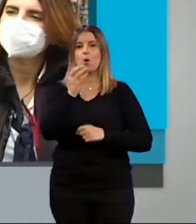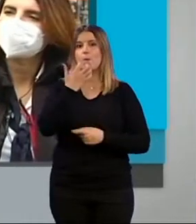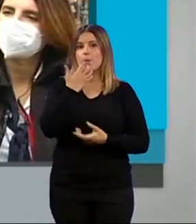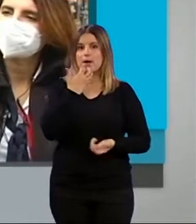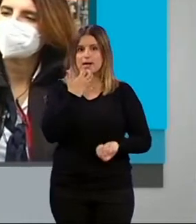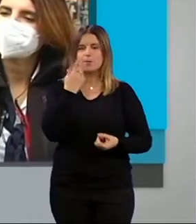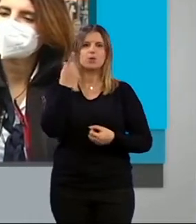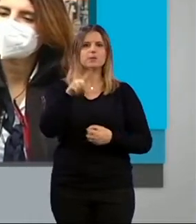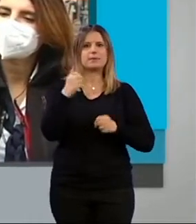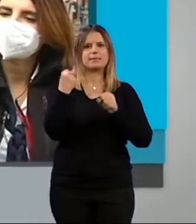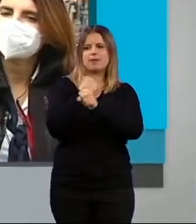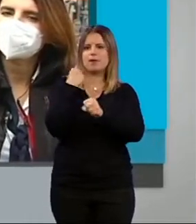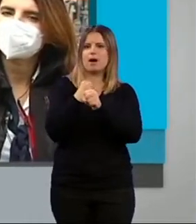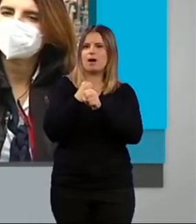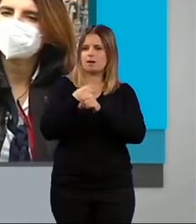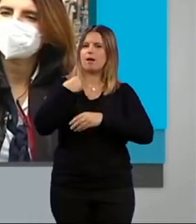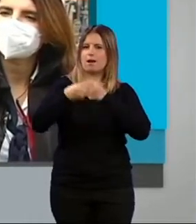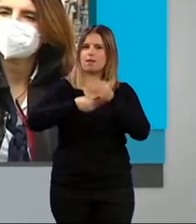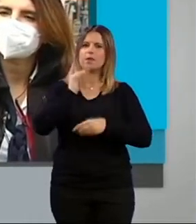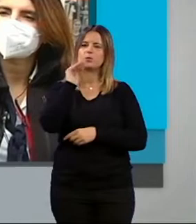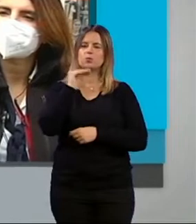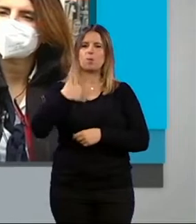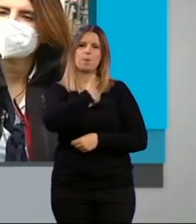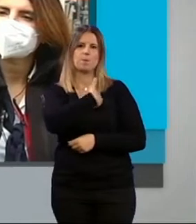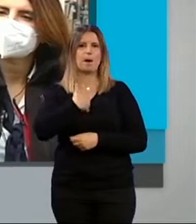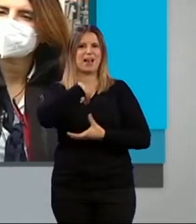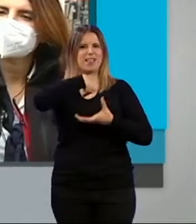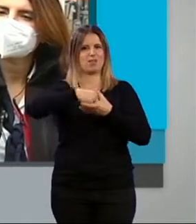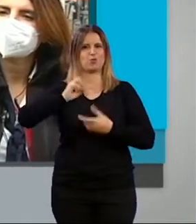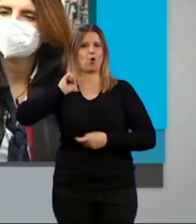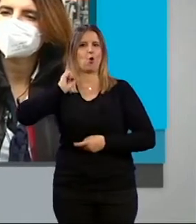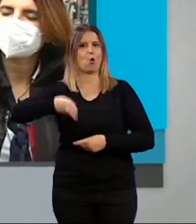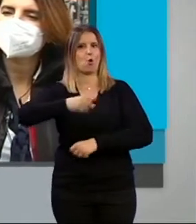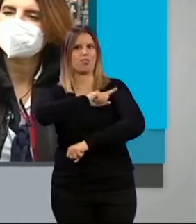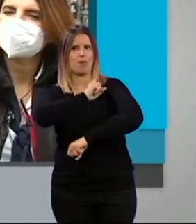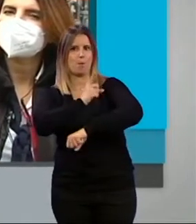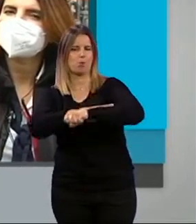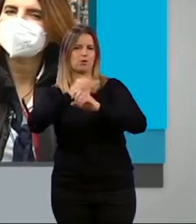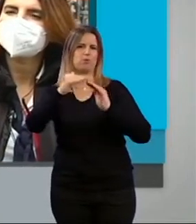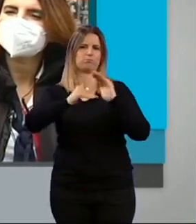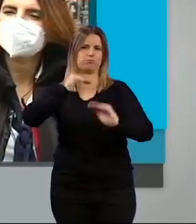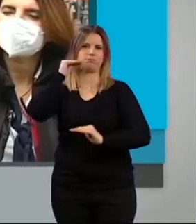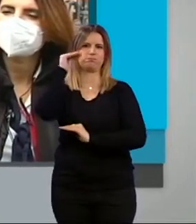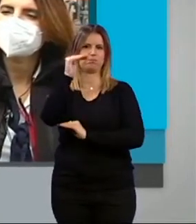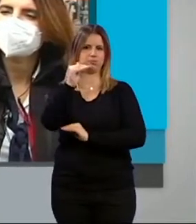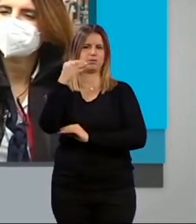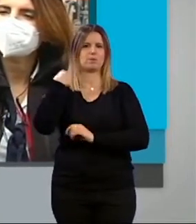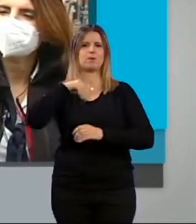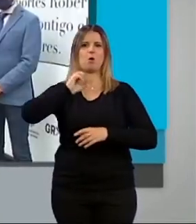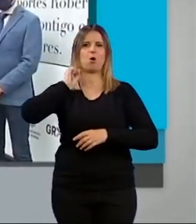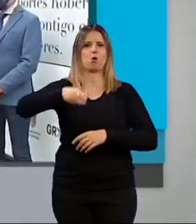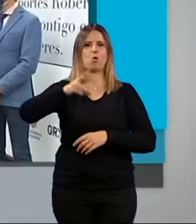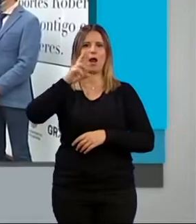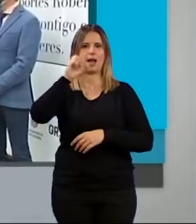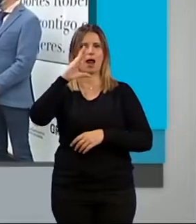trabajar y desarrollar este magnífico papel en un club deportivo del nivel del club Raca.